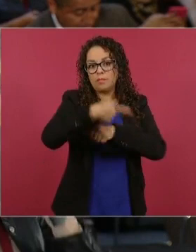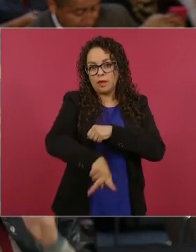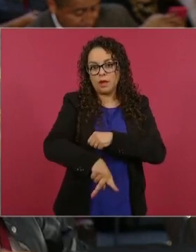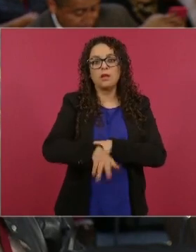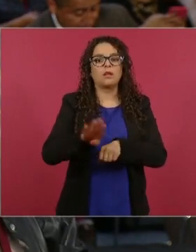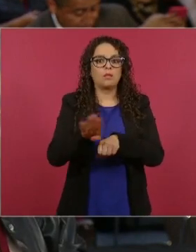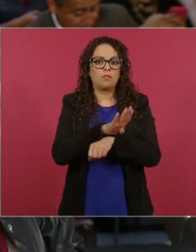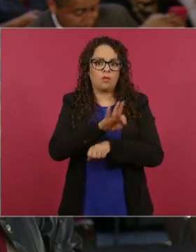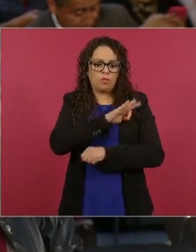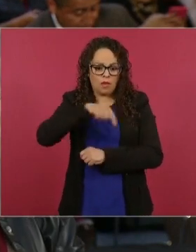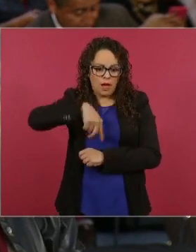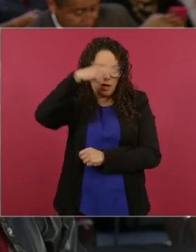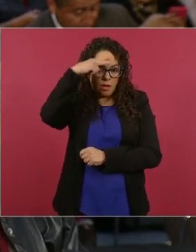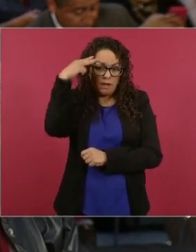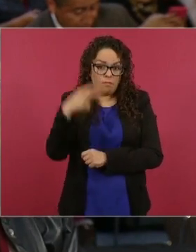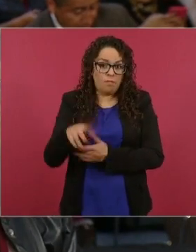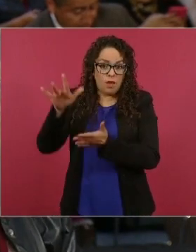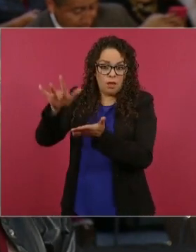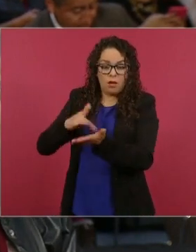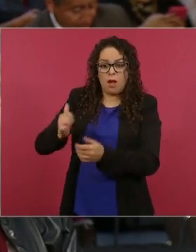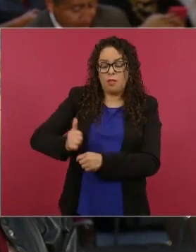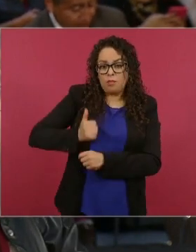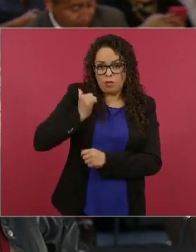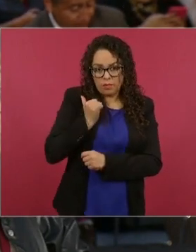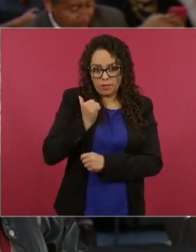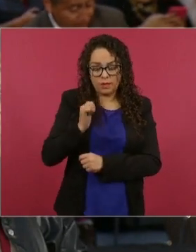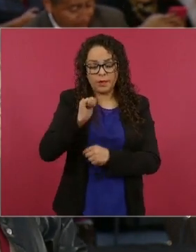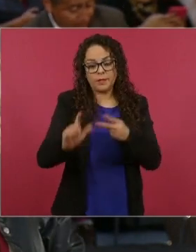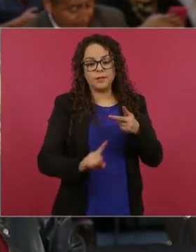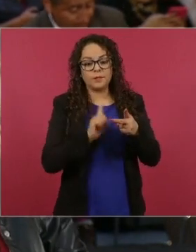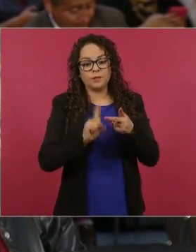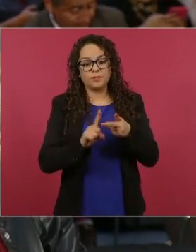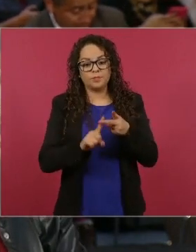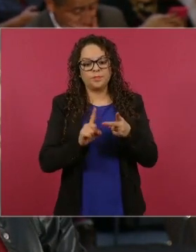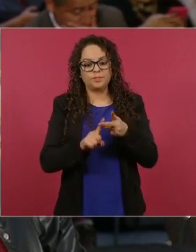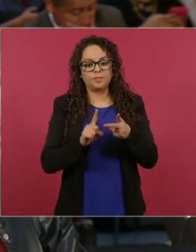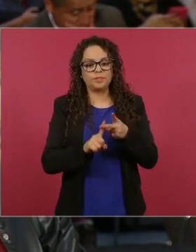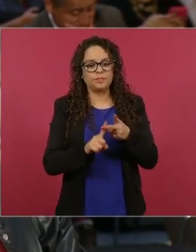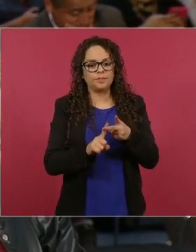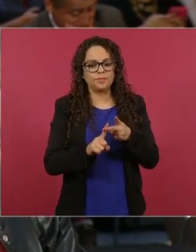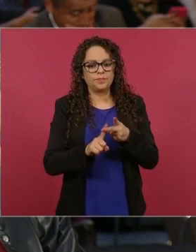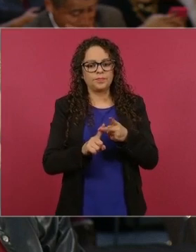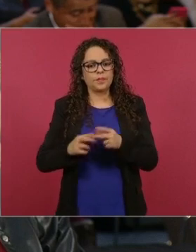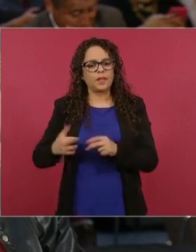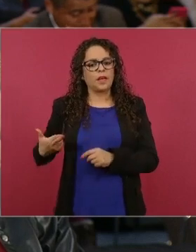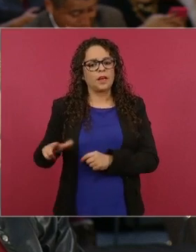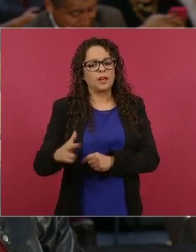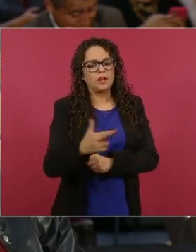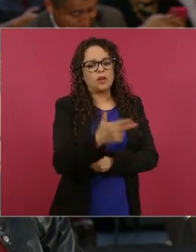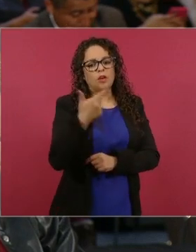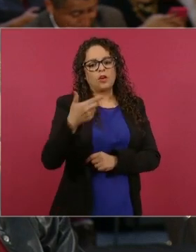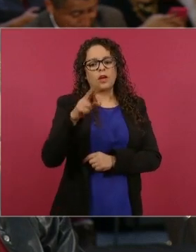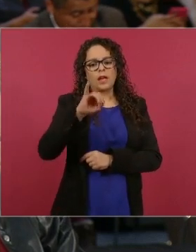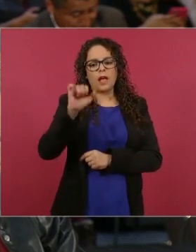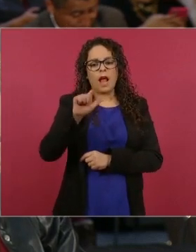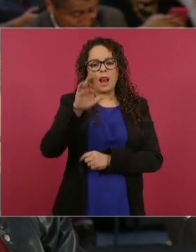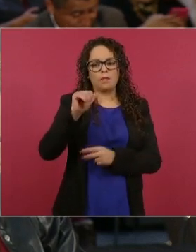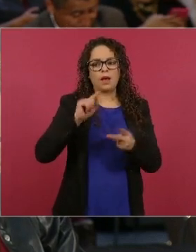en un segundo término escolleras en la desembocadura de los ríos Grejalba y Usumacinta